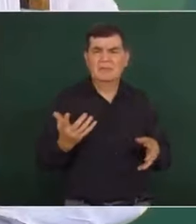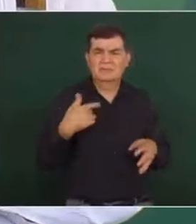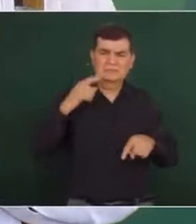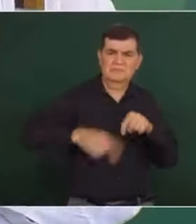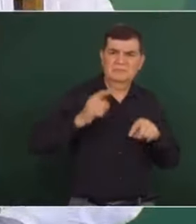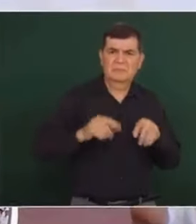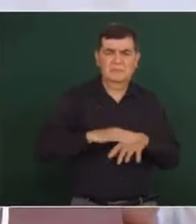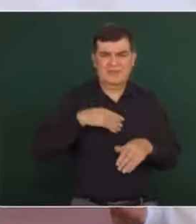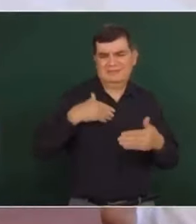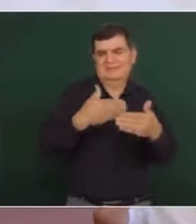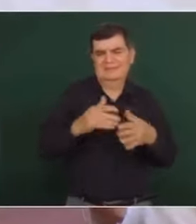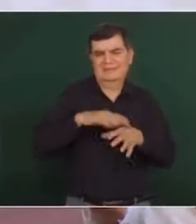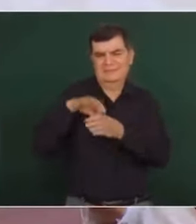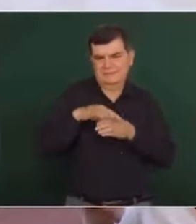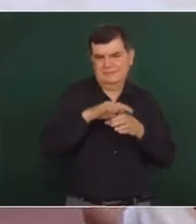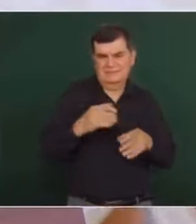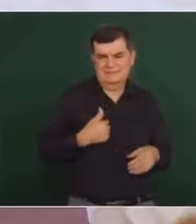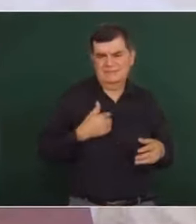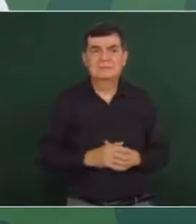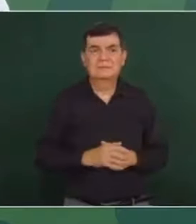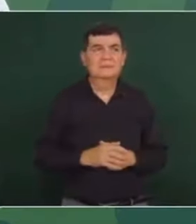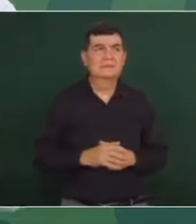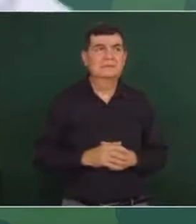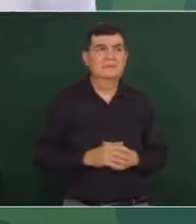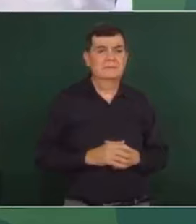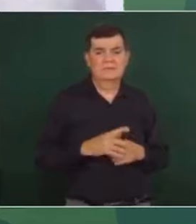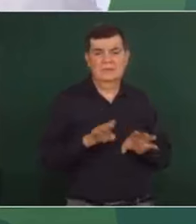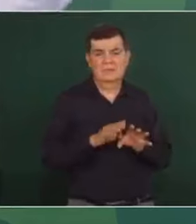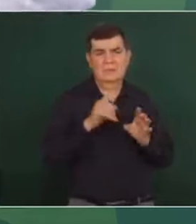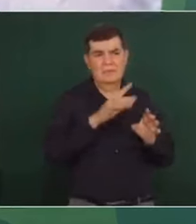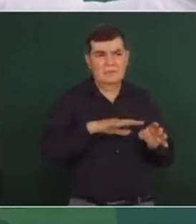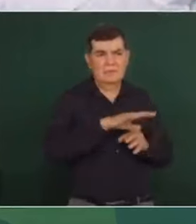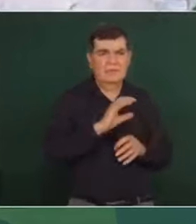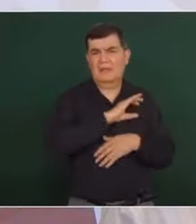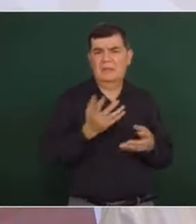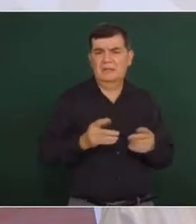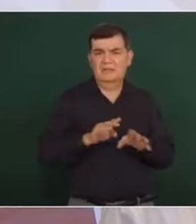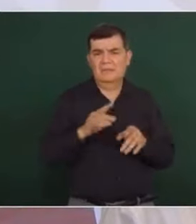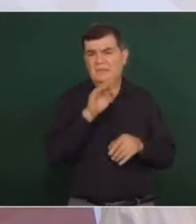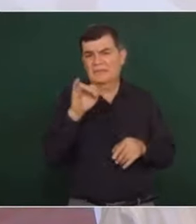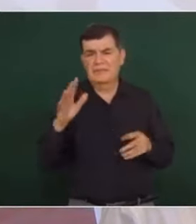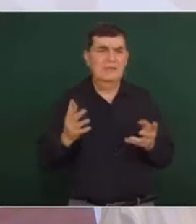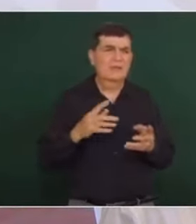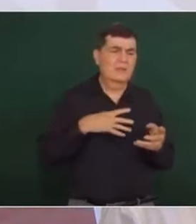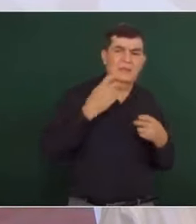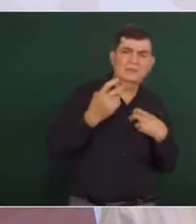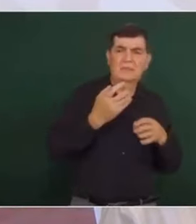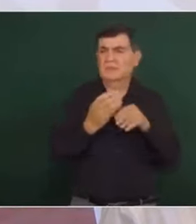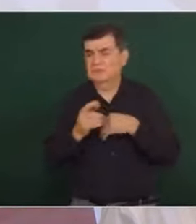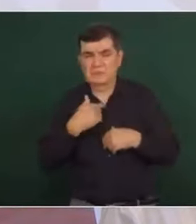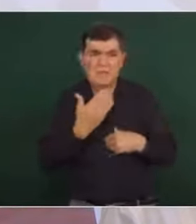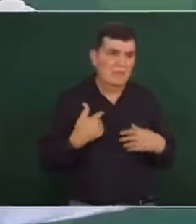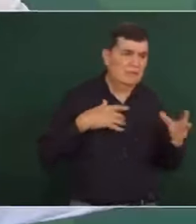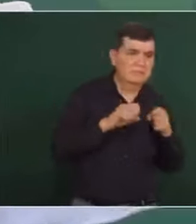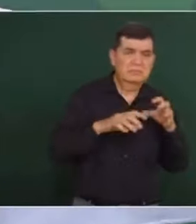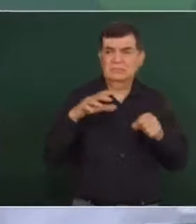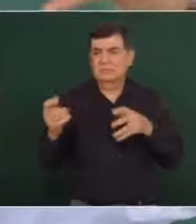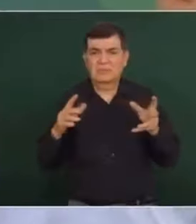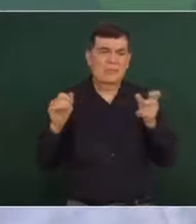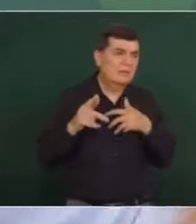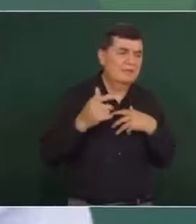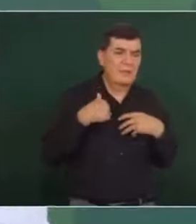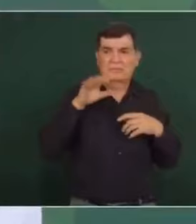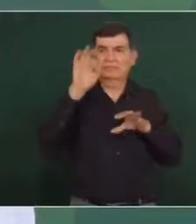porque estamos en temporada electoral y a mí me cae muy bien el bloque conservador de Claudio X. González, de los fifís. Entonces vamos a